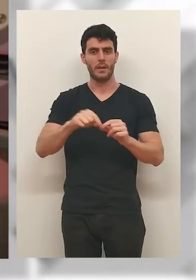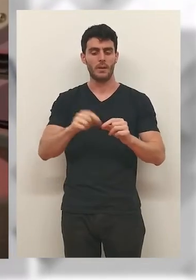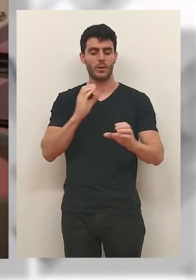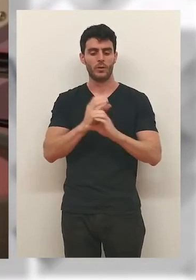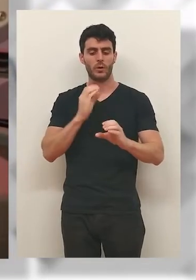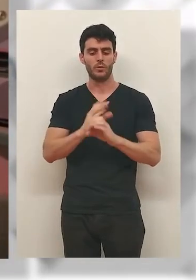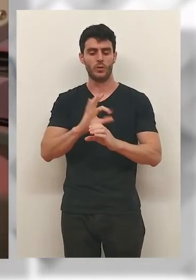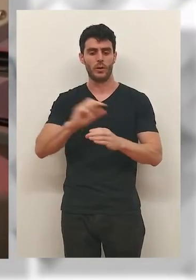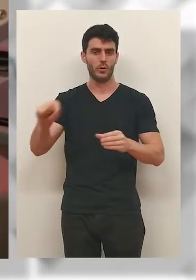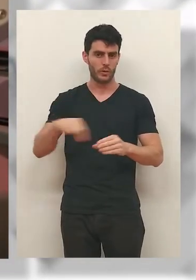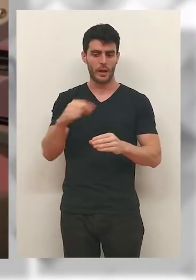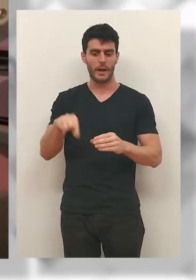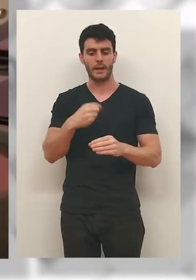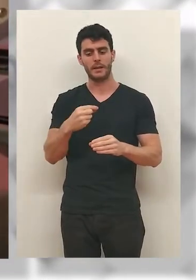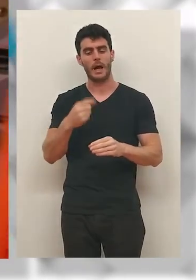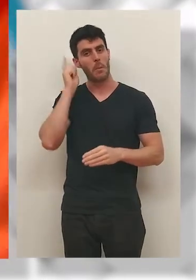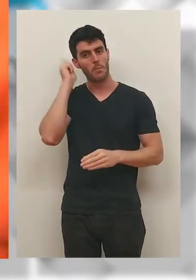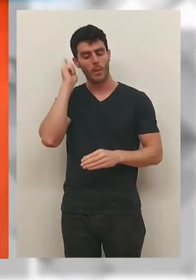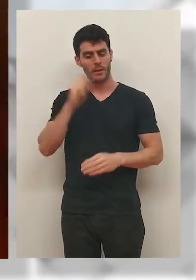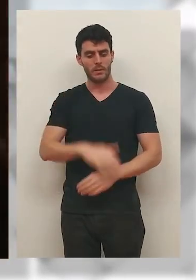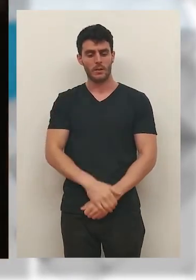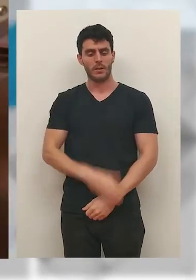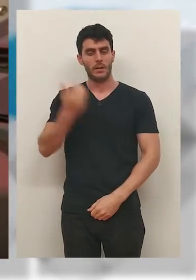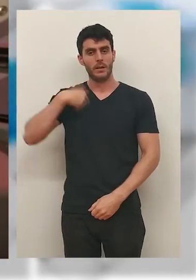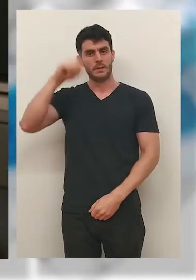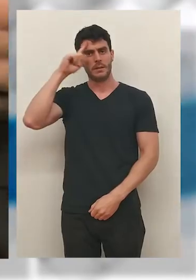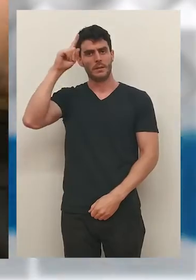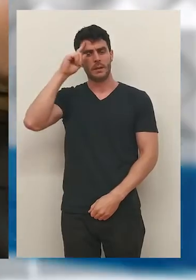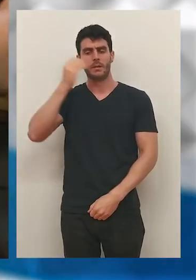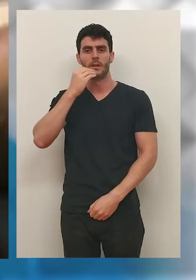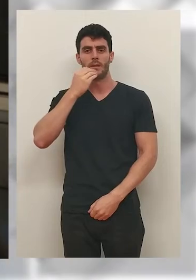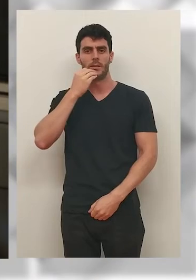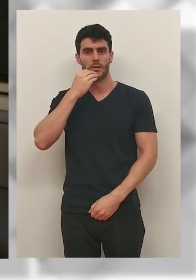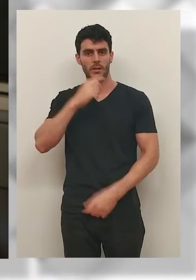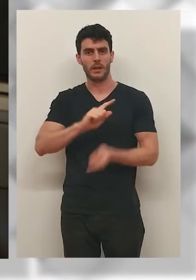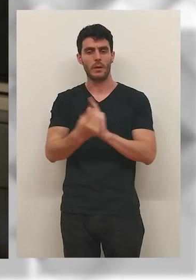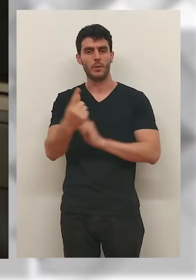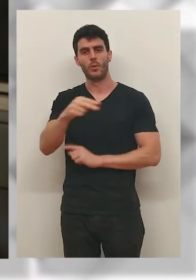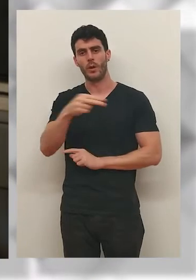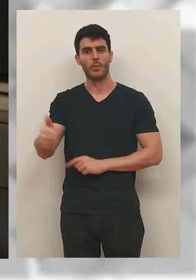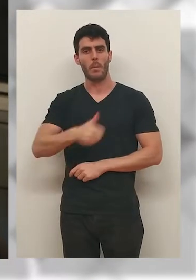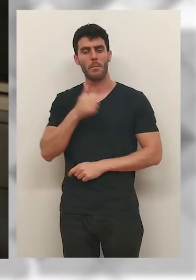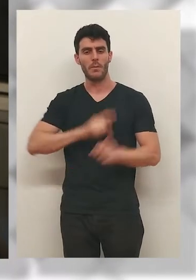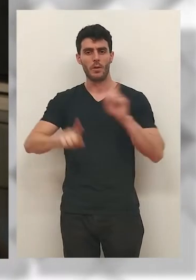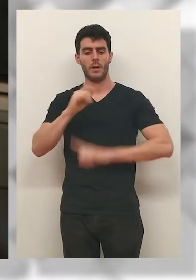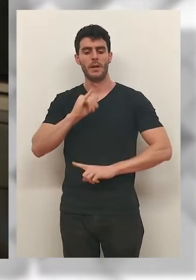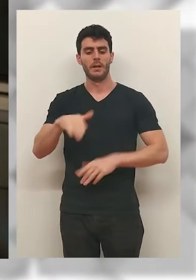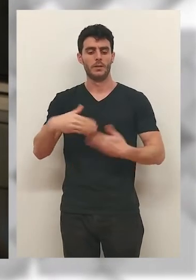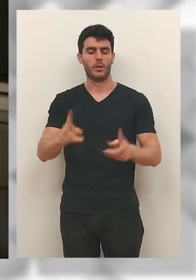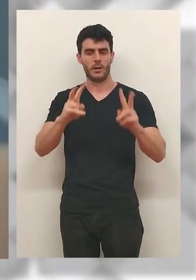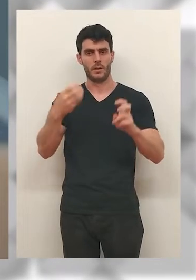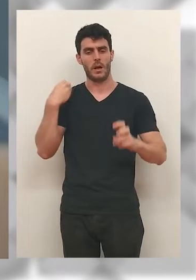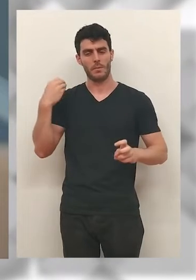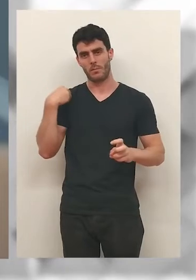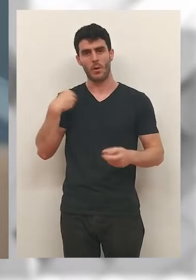de un sistema de pago telemático en las autobuses o por tarjeta o móvil, ya saben que si se llevan igual cambios mayores de un euro